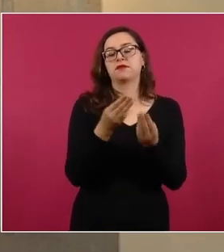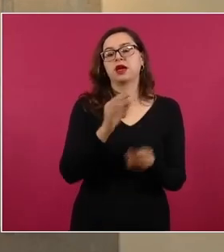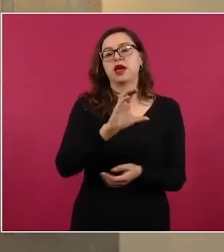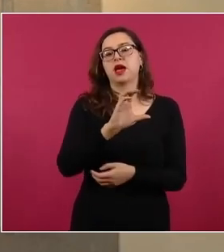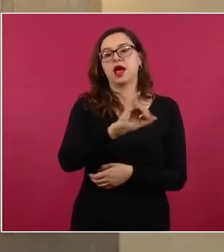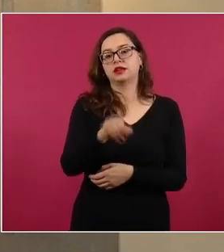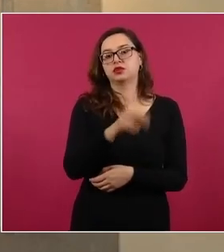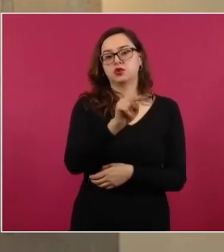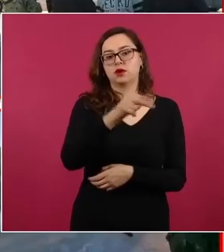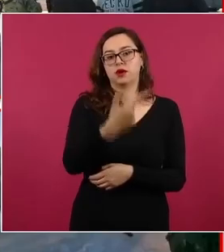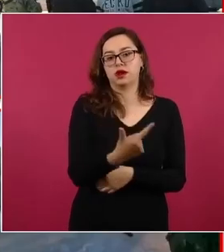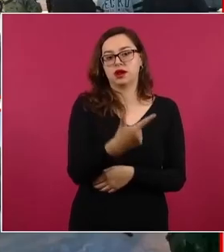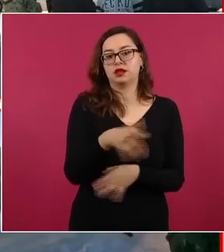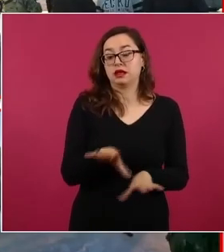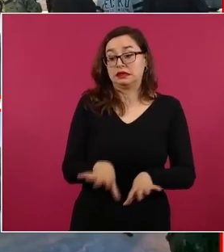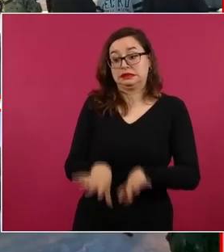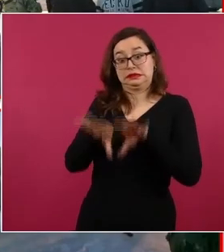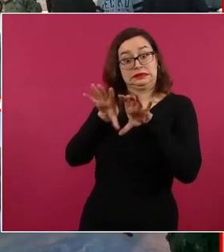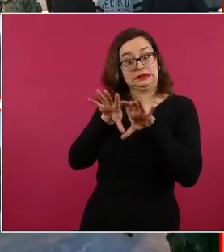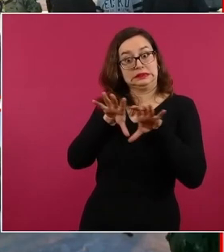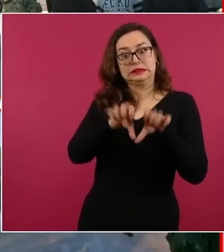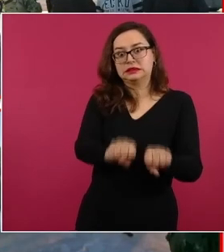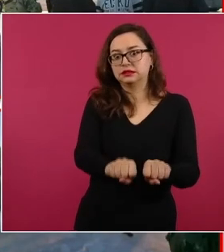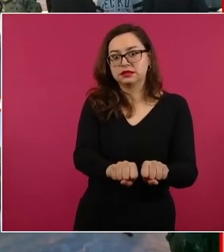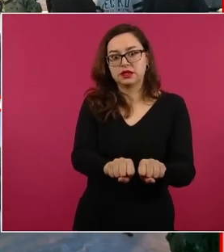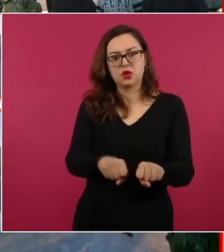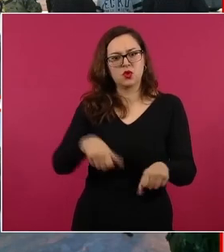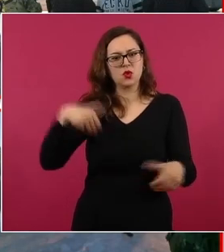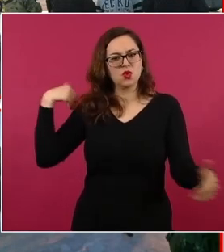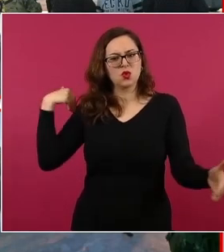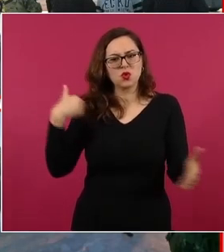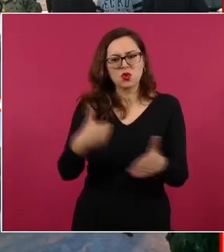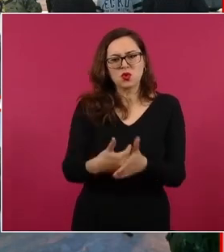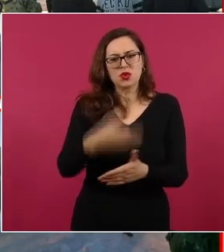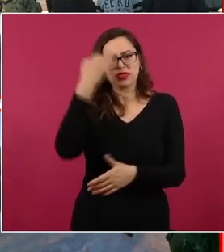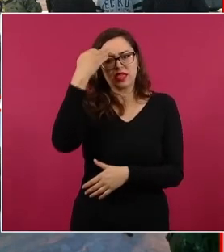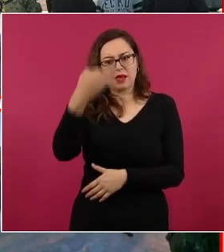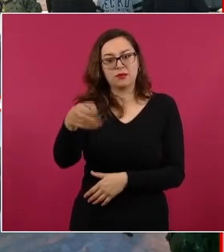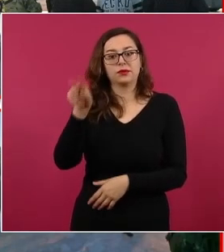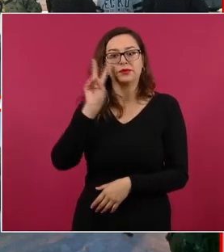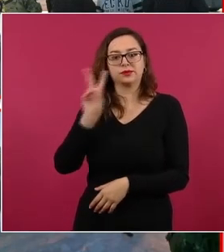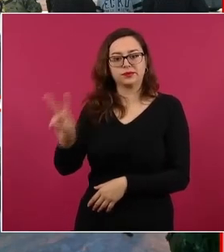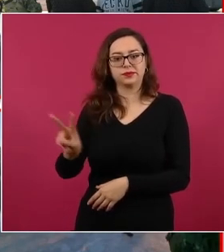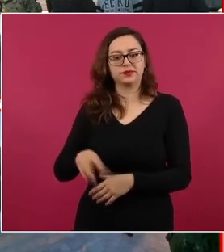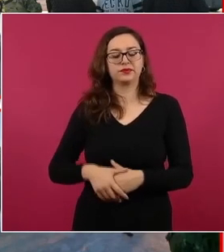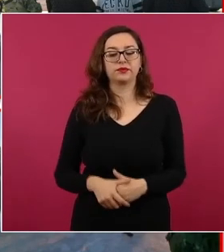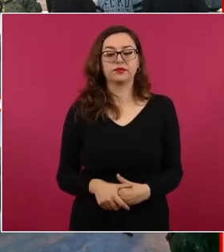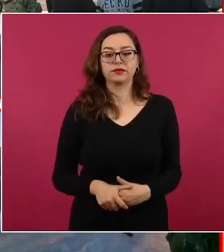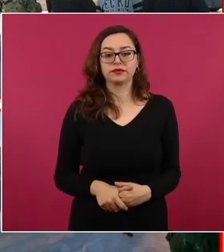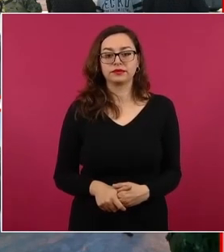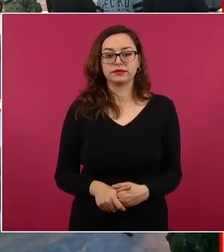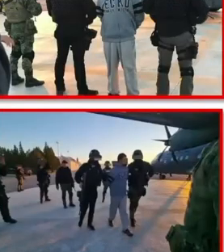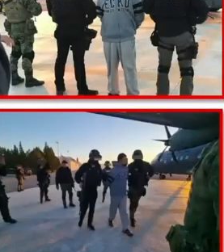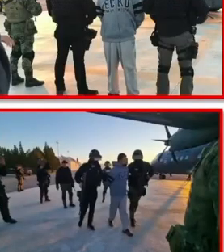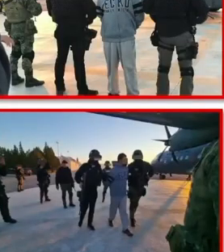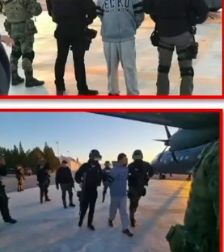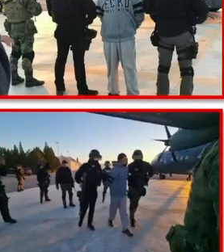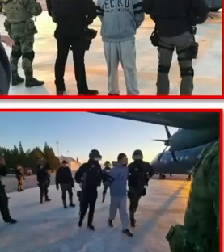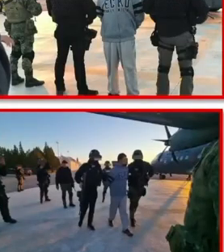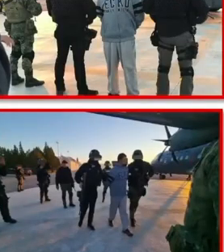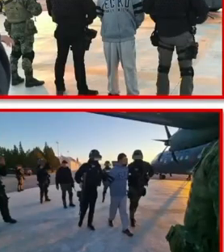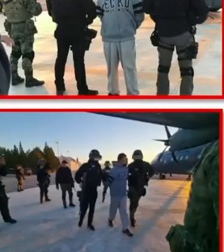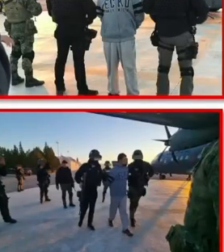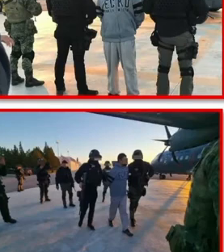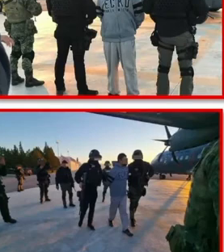Generación. Fue una operación de meses de inteligencia, de un operativo quirúrgico. Se pone